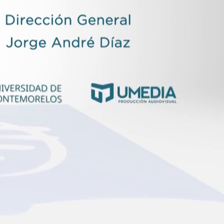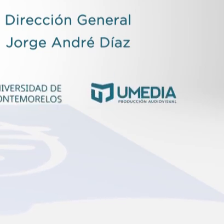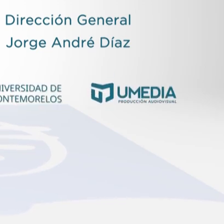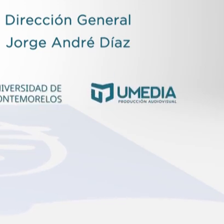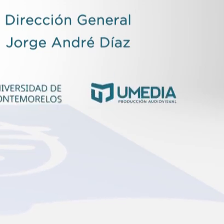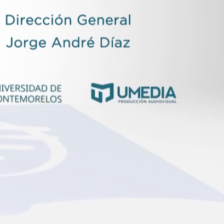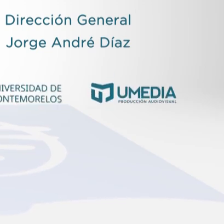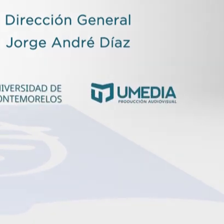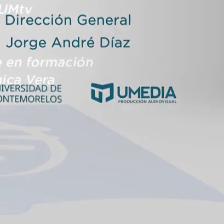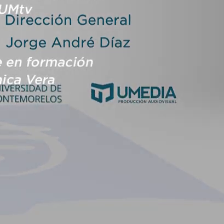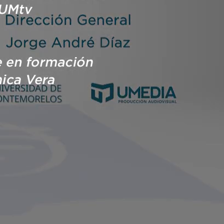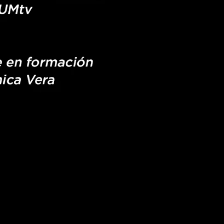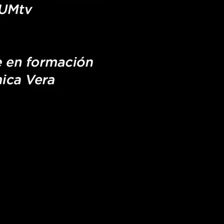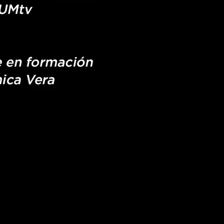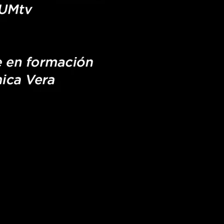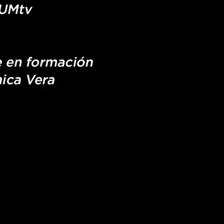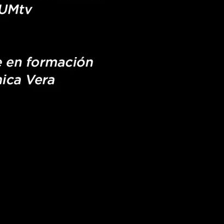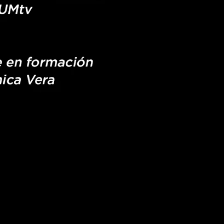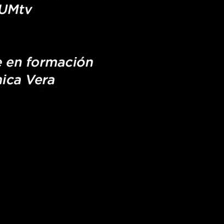Gracias.